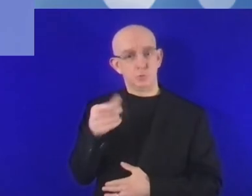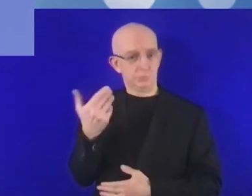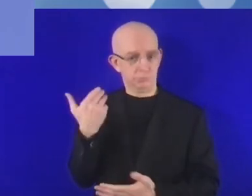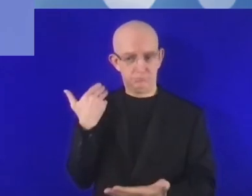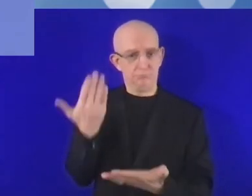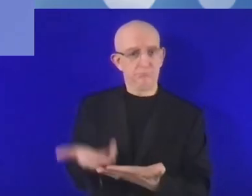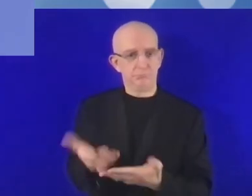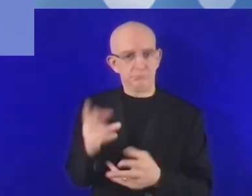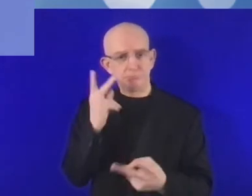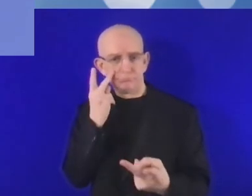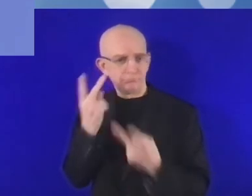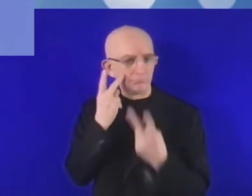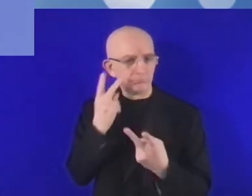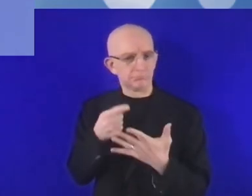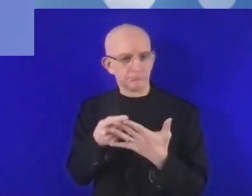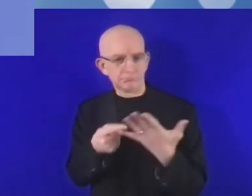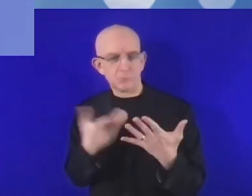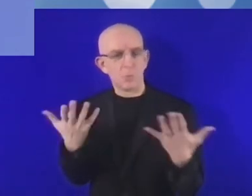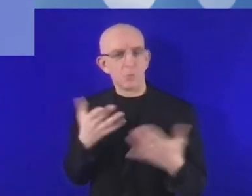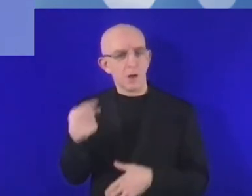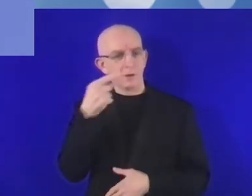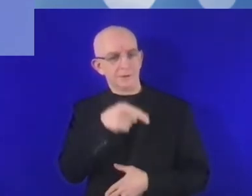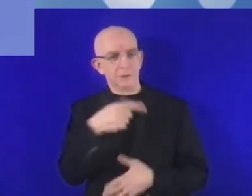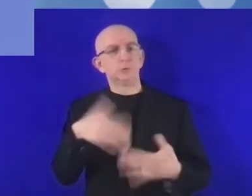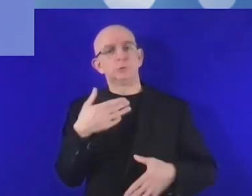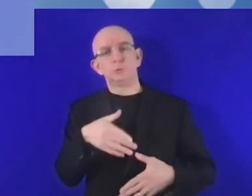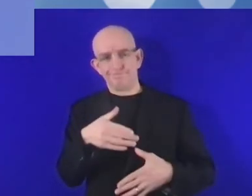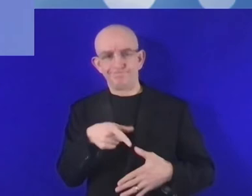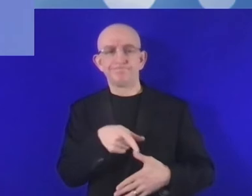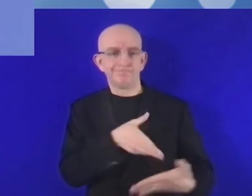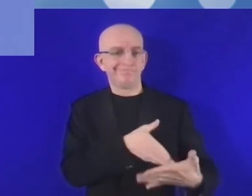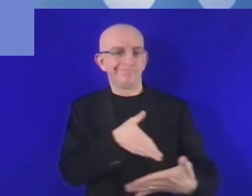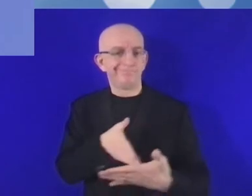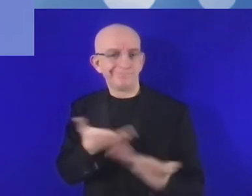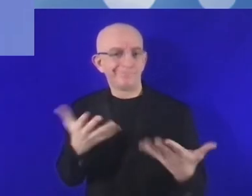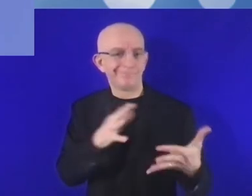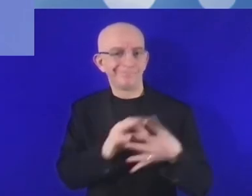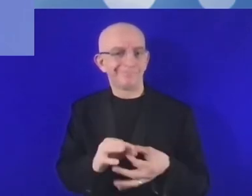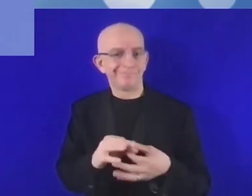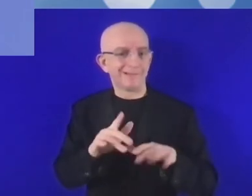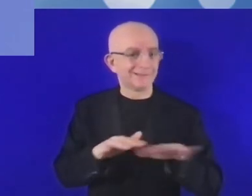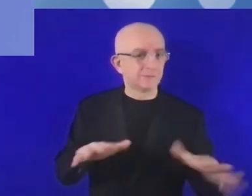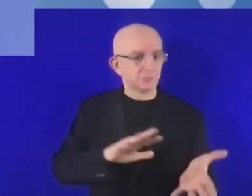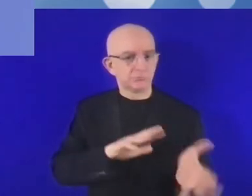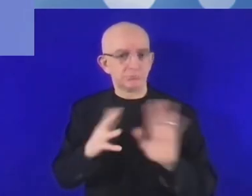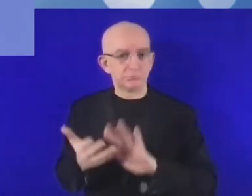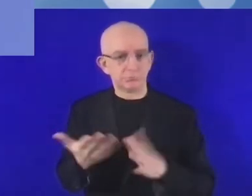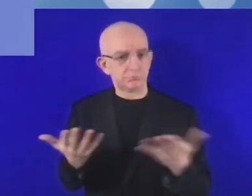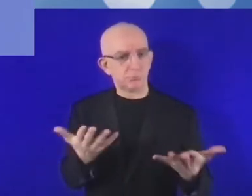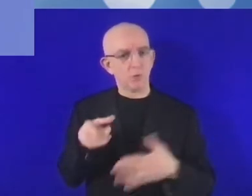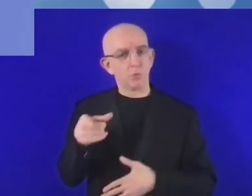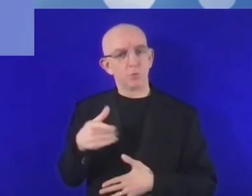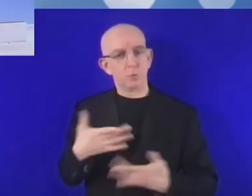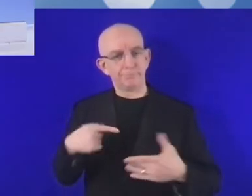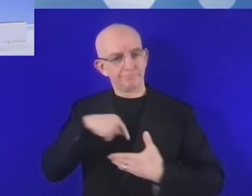Según su experiencia, ¿cuáles son los retos en términos de transformación digital para los próximos años?